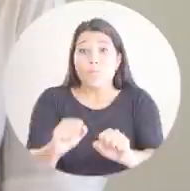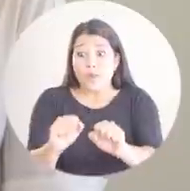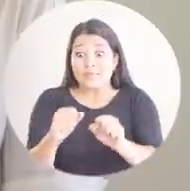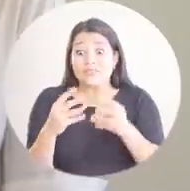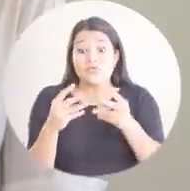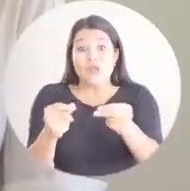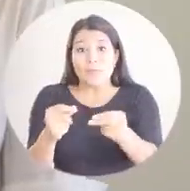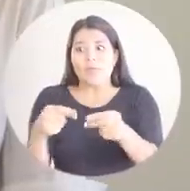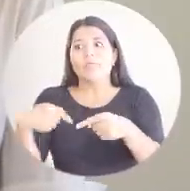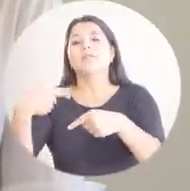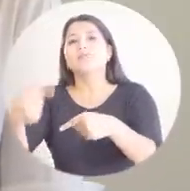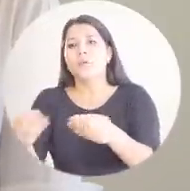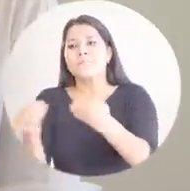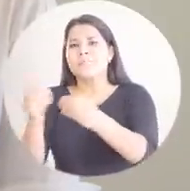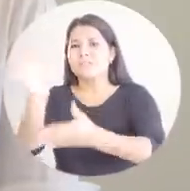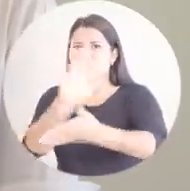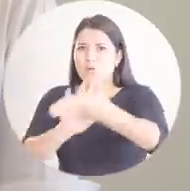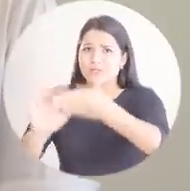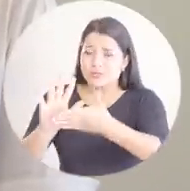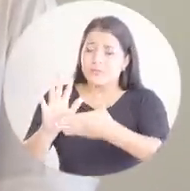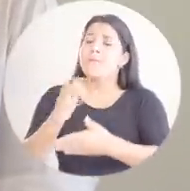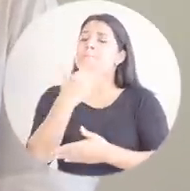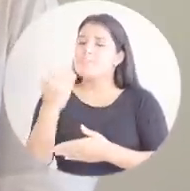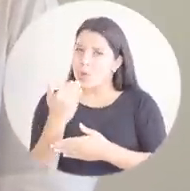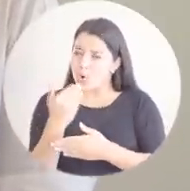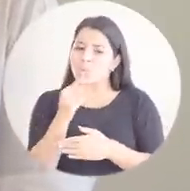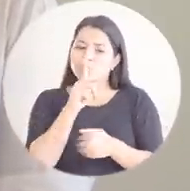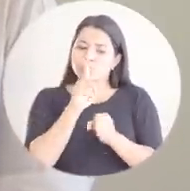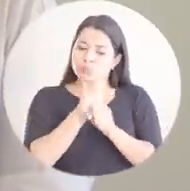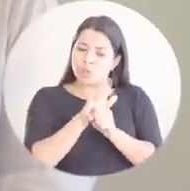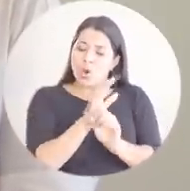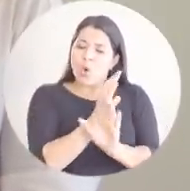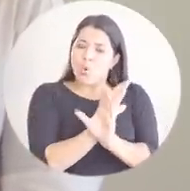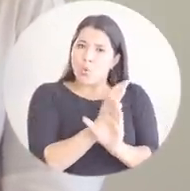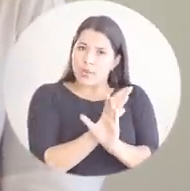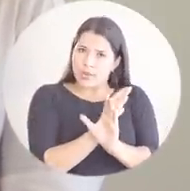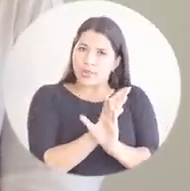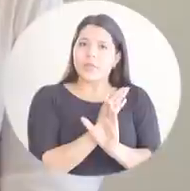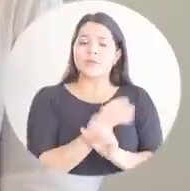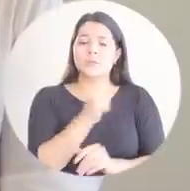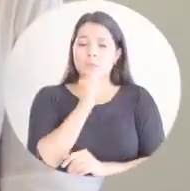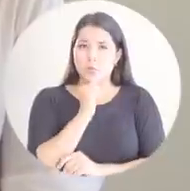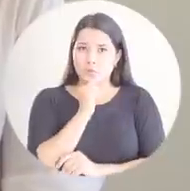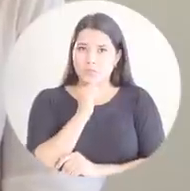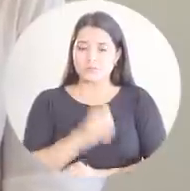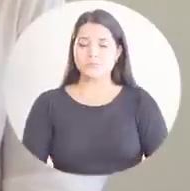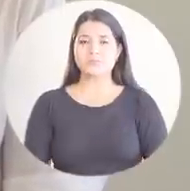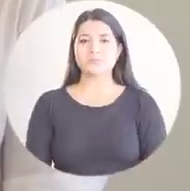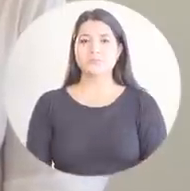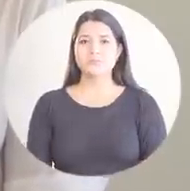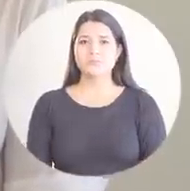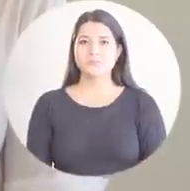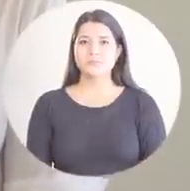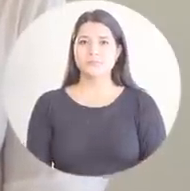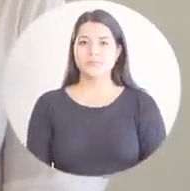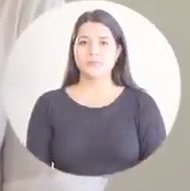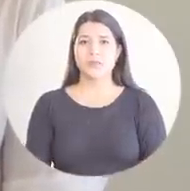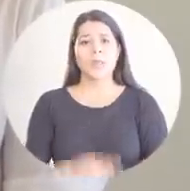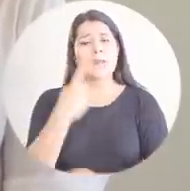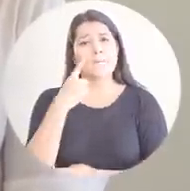terminar generando más confusión si no se cumple con la debida prudencia y que estamos ejecutando con cuidado.